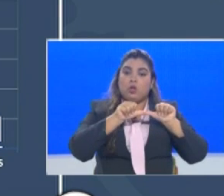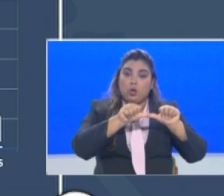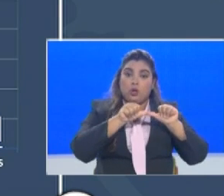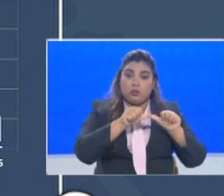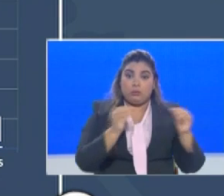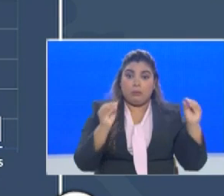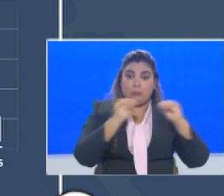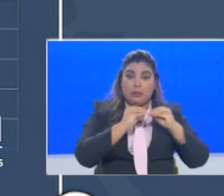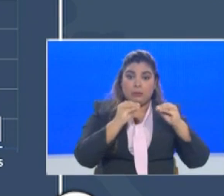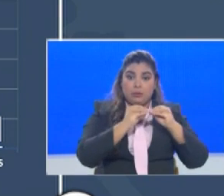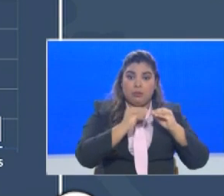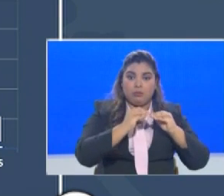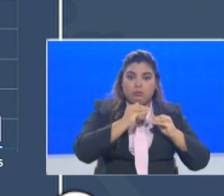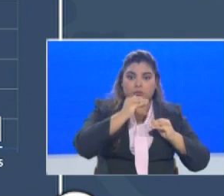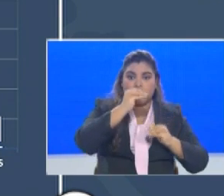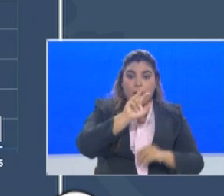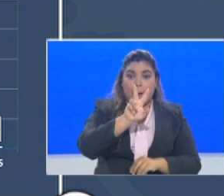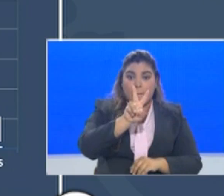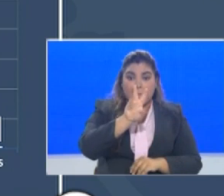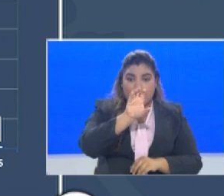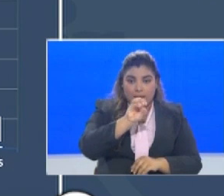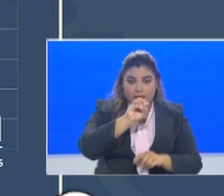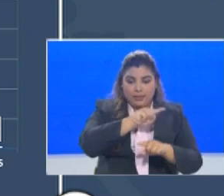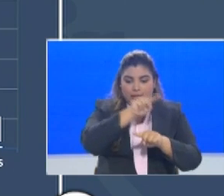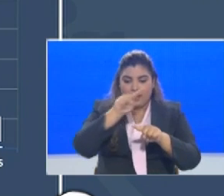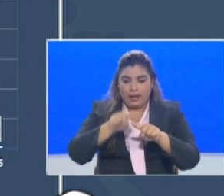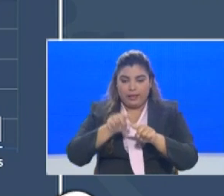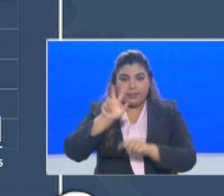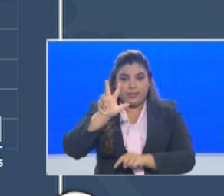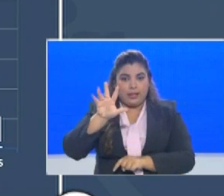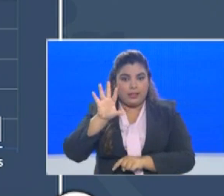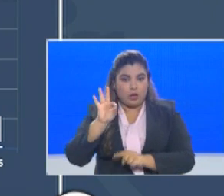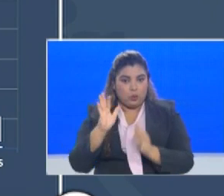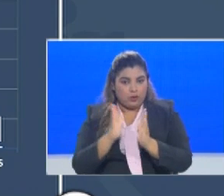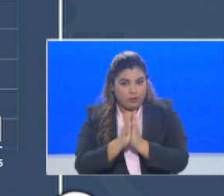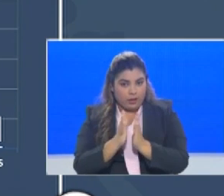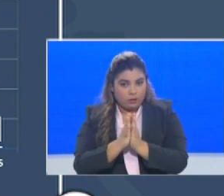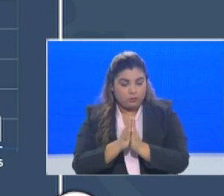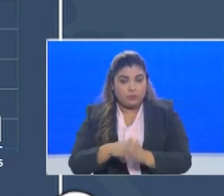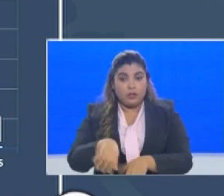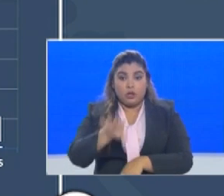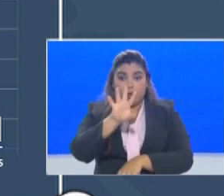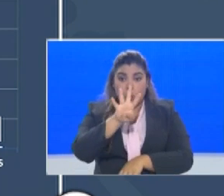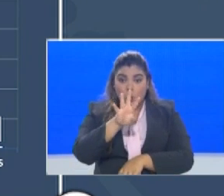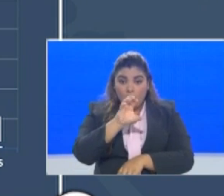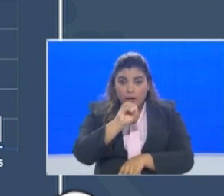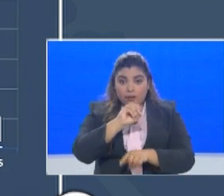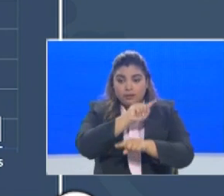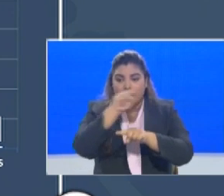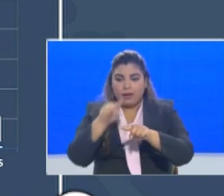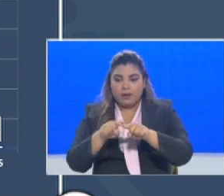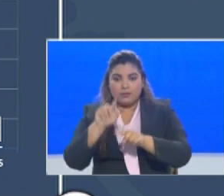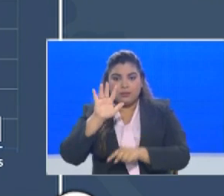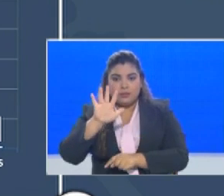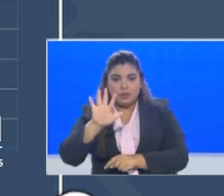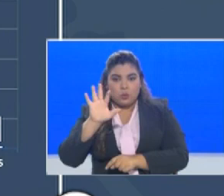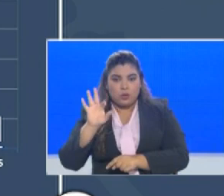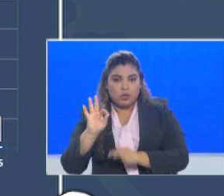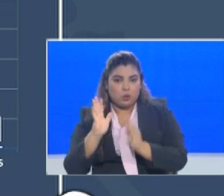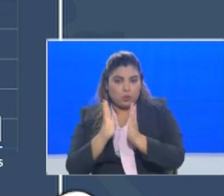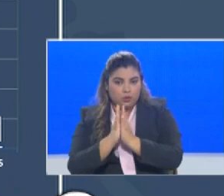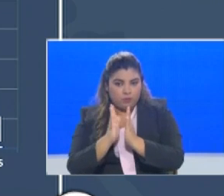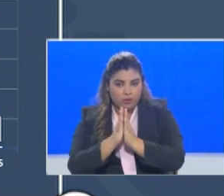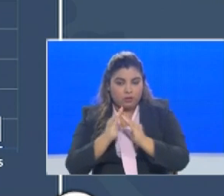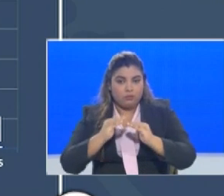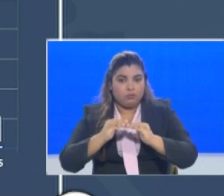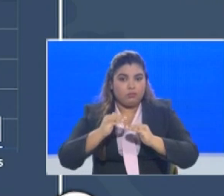aumento los de 20 a 39 años y los de 40 a 59 años. En cuanto al